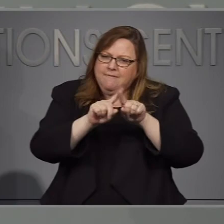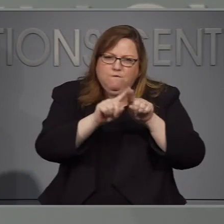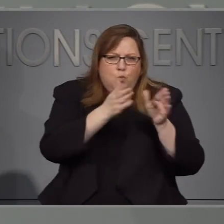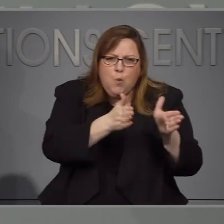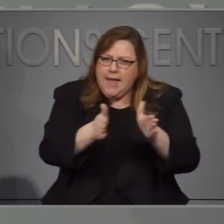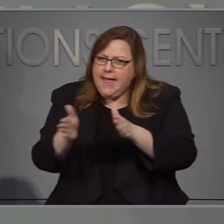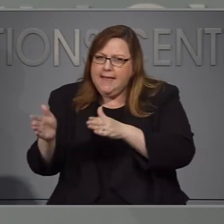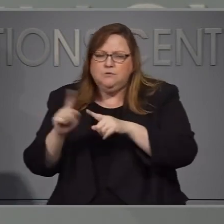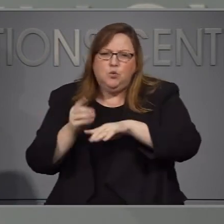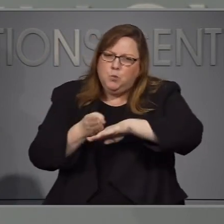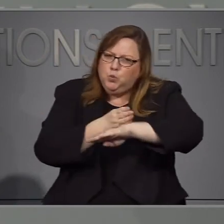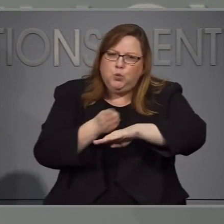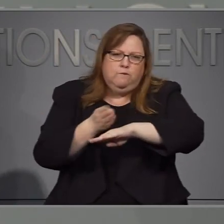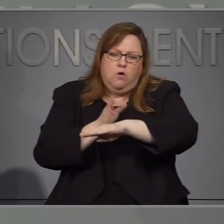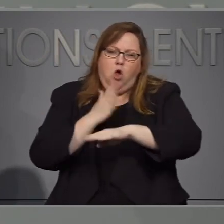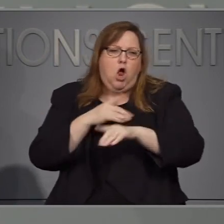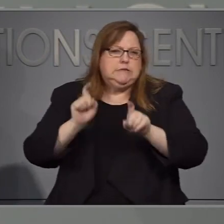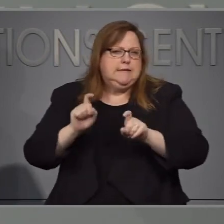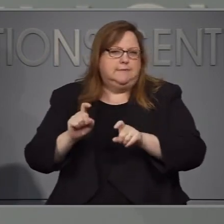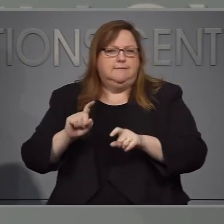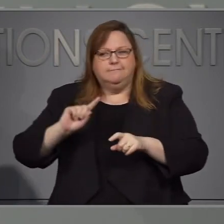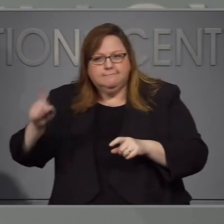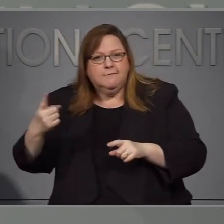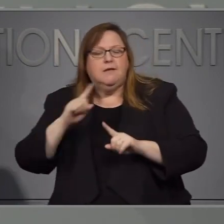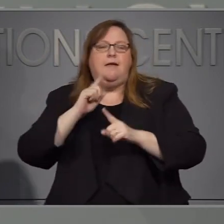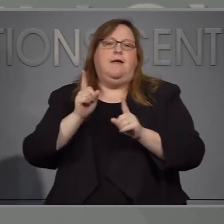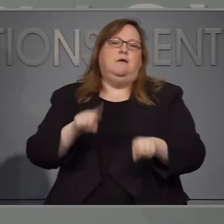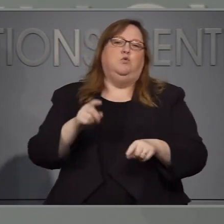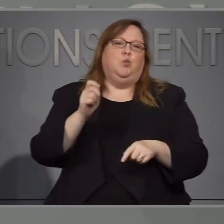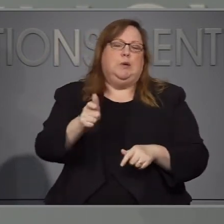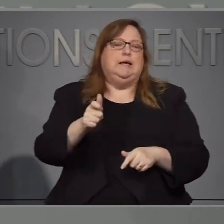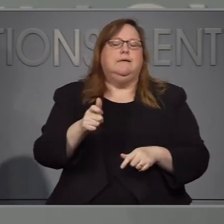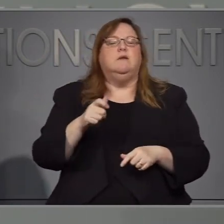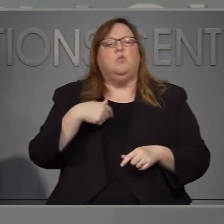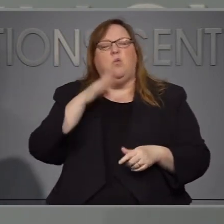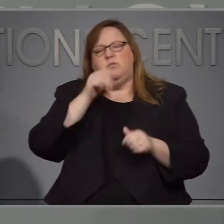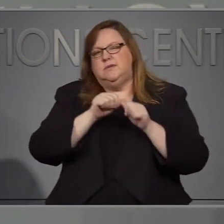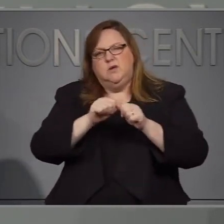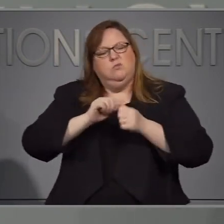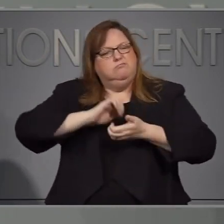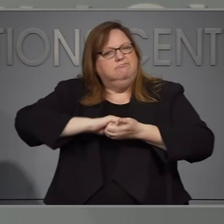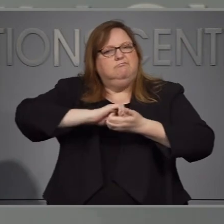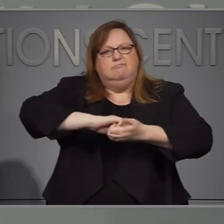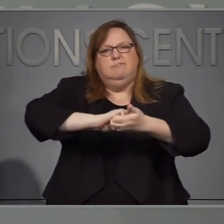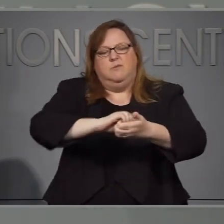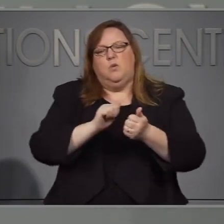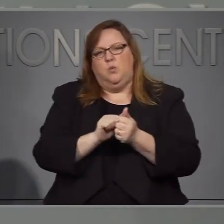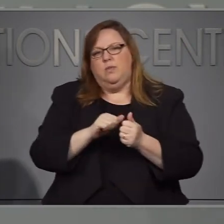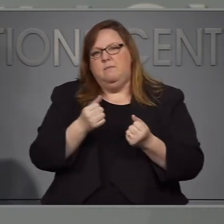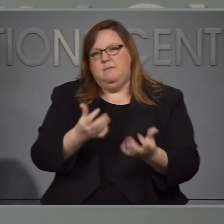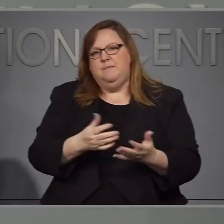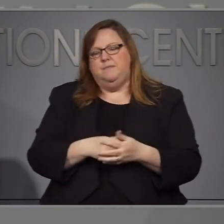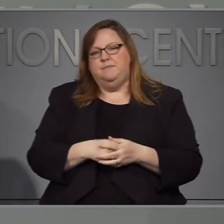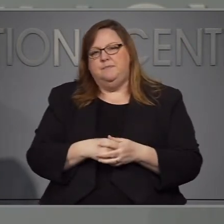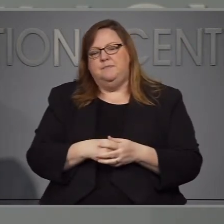resultado de las pruebas y seguiremos colaborando con los anulados. Y apoyaremos estos esfuerzos.